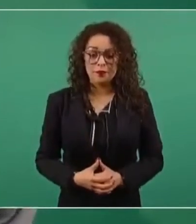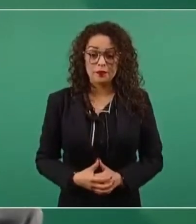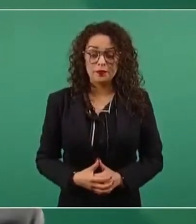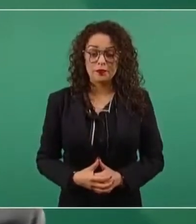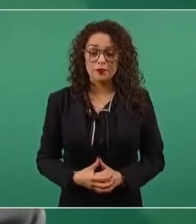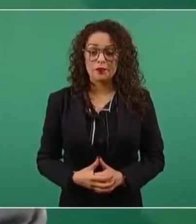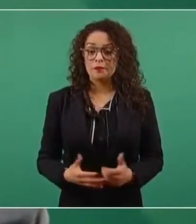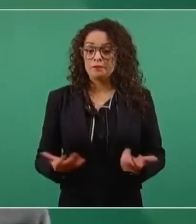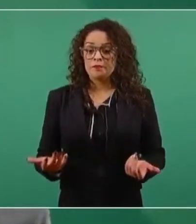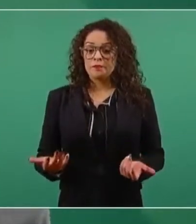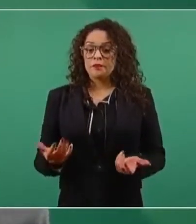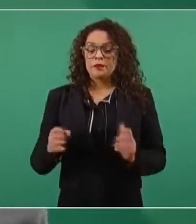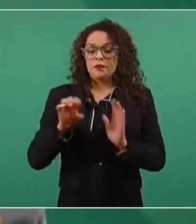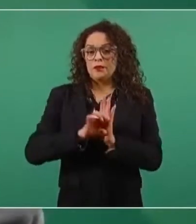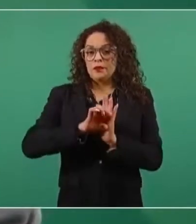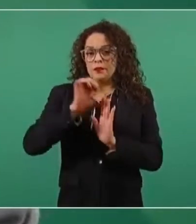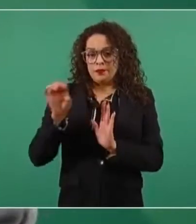una revolución